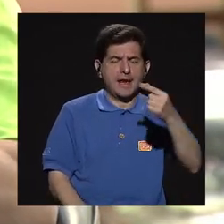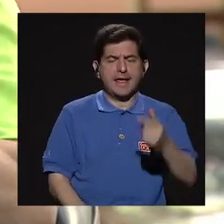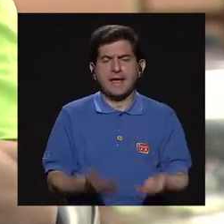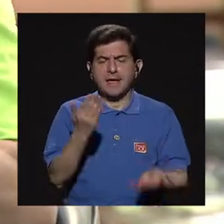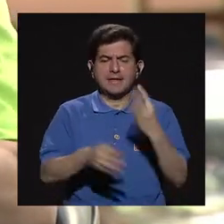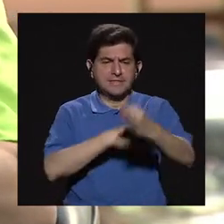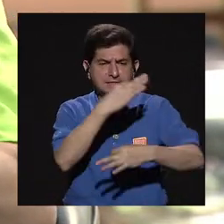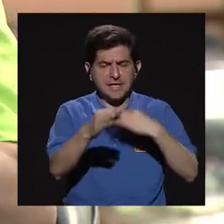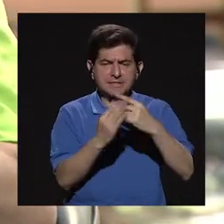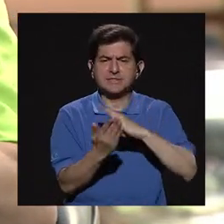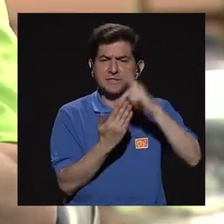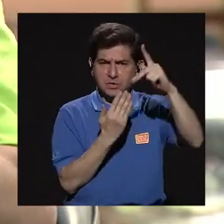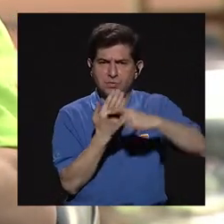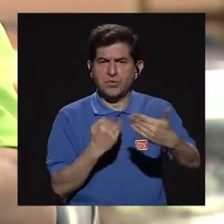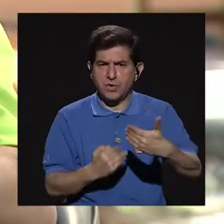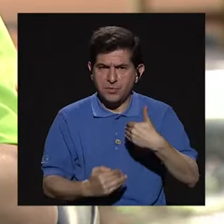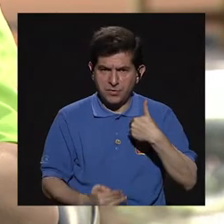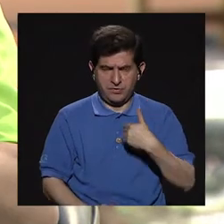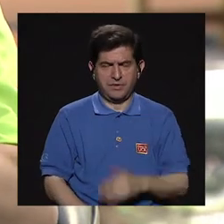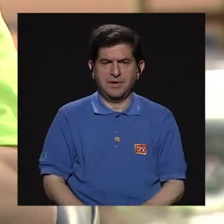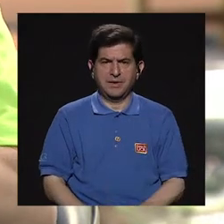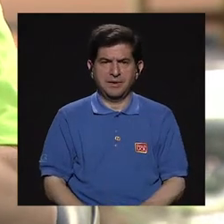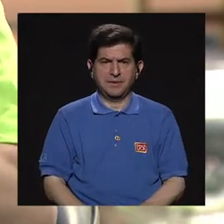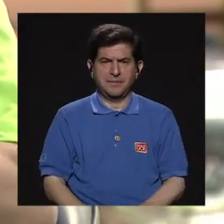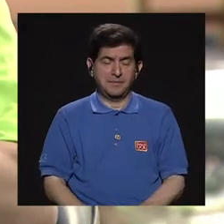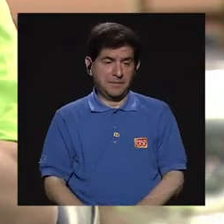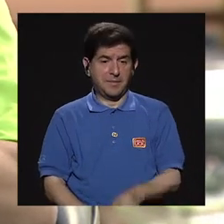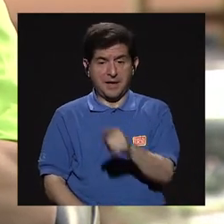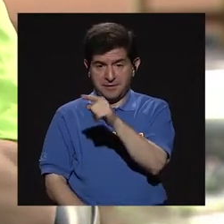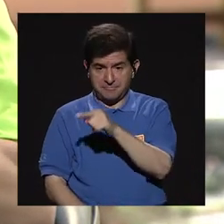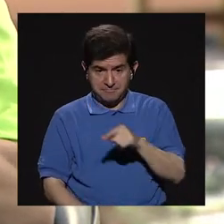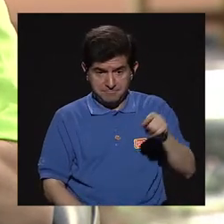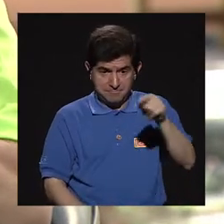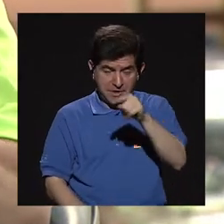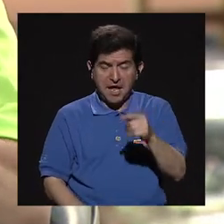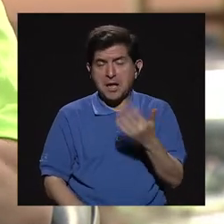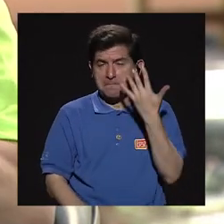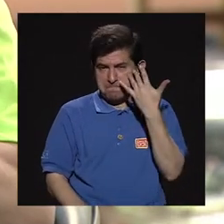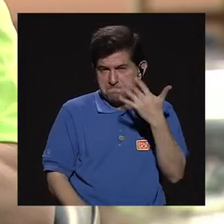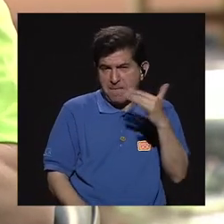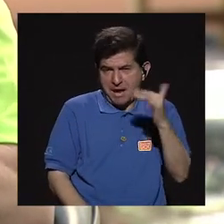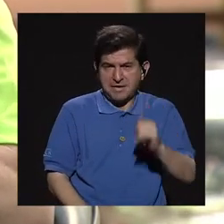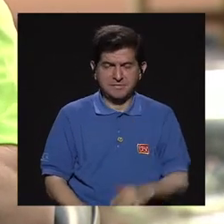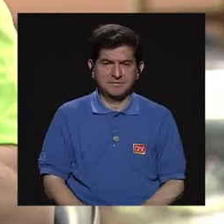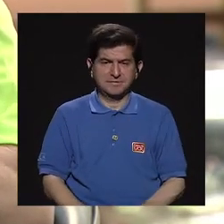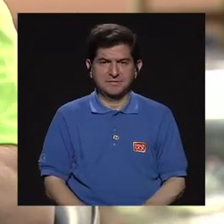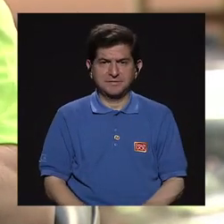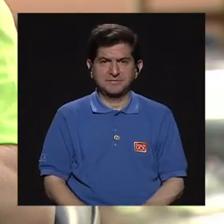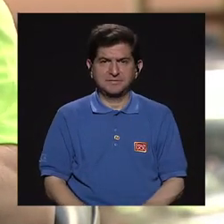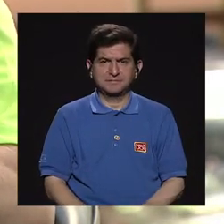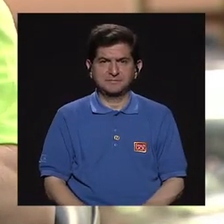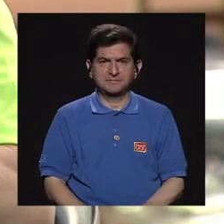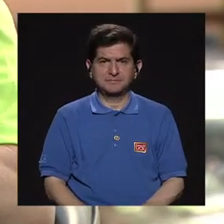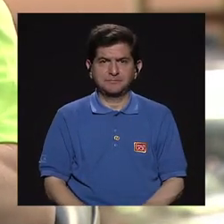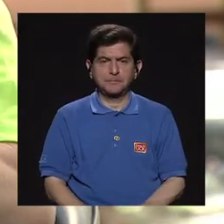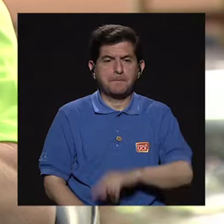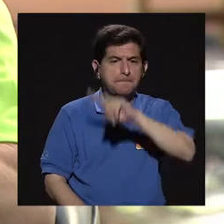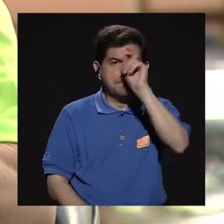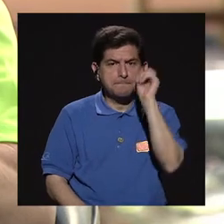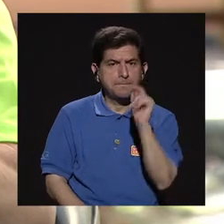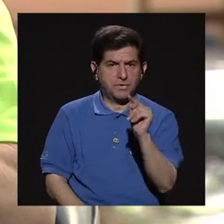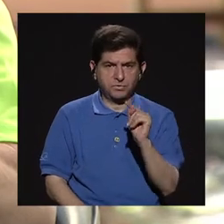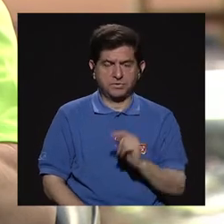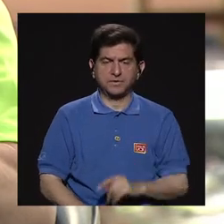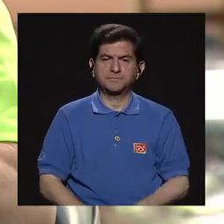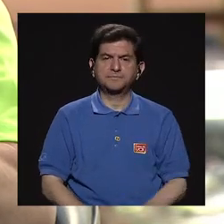algún tipo de programa que puede ser parecido a este, ¿verdad? Y la pregunta